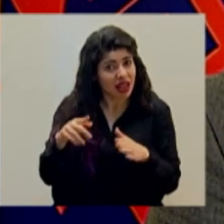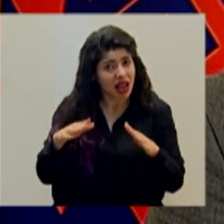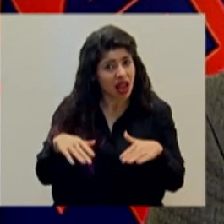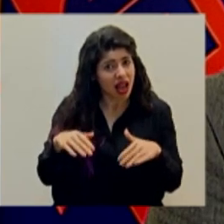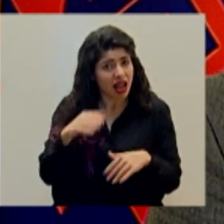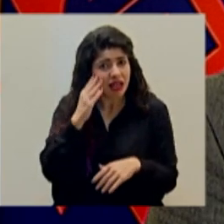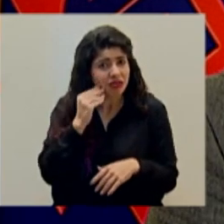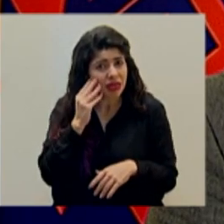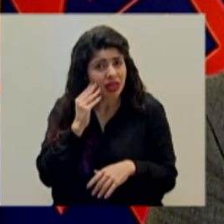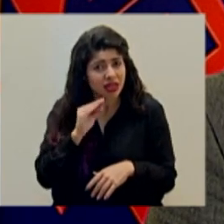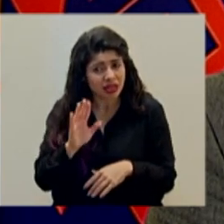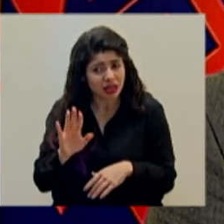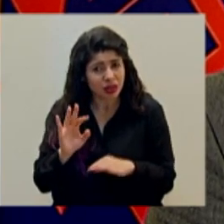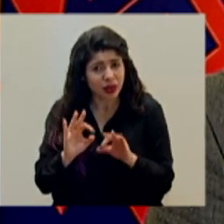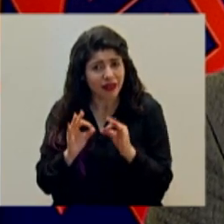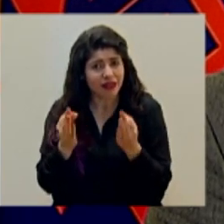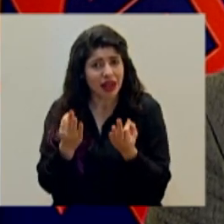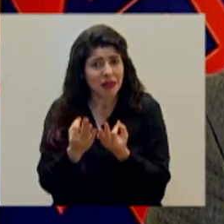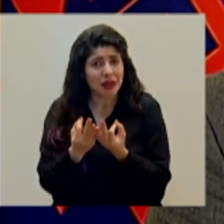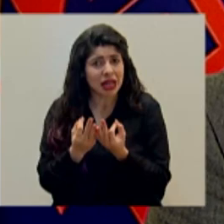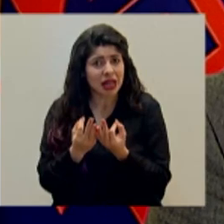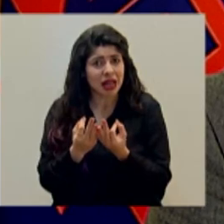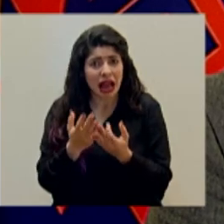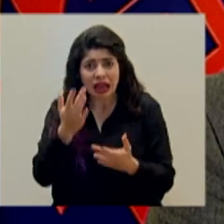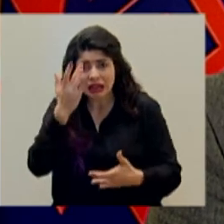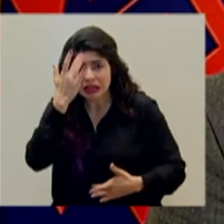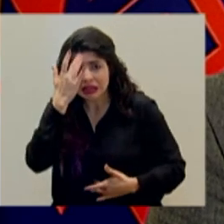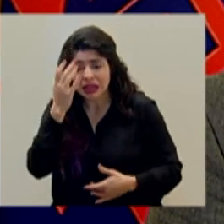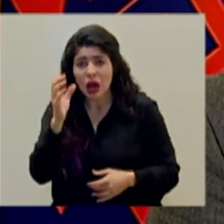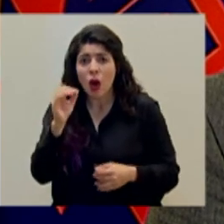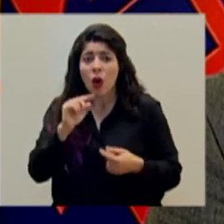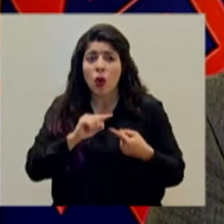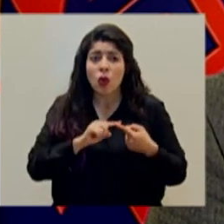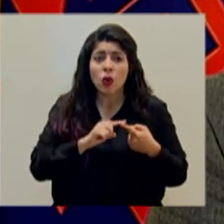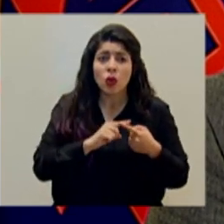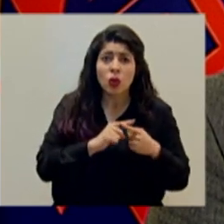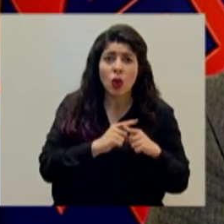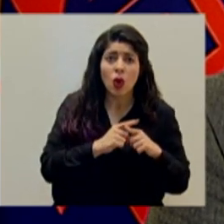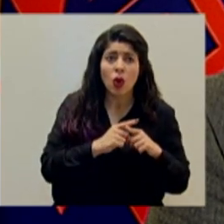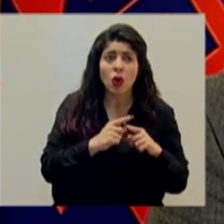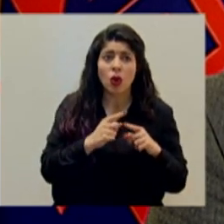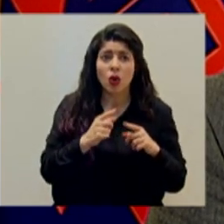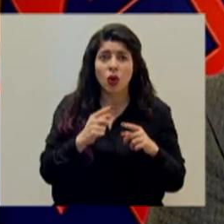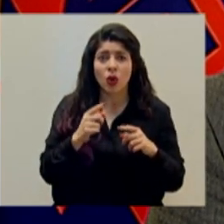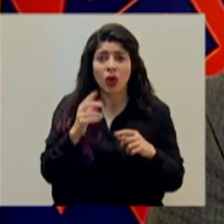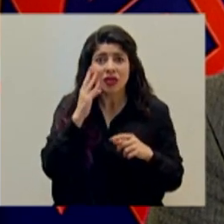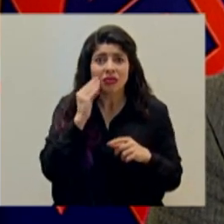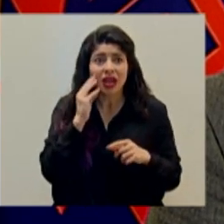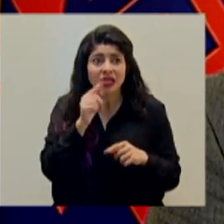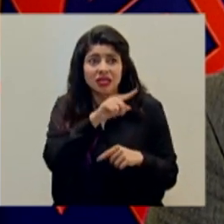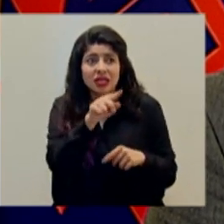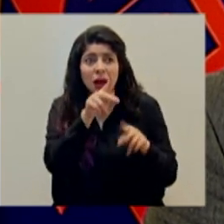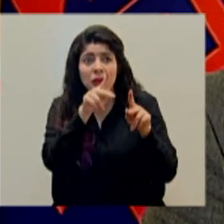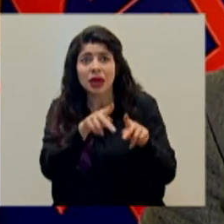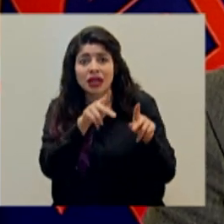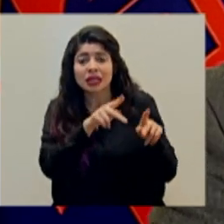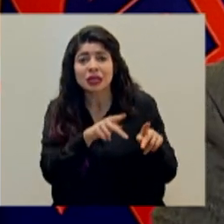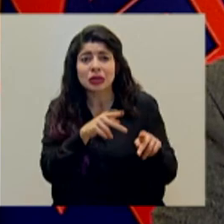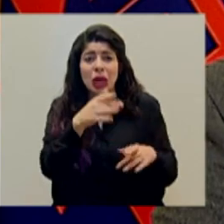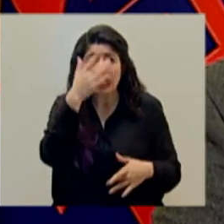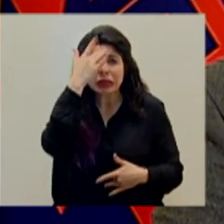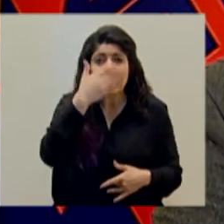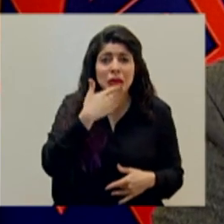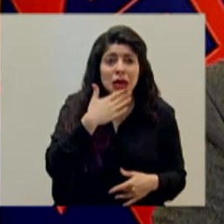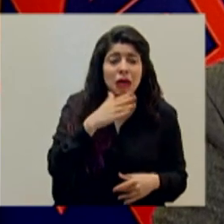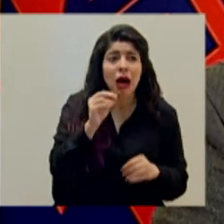sus familias una experiencia cercana y lamentablemente dolorosa de tener consecuencias o personas gravemente